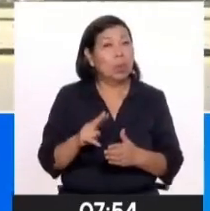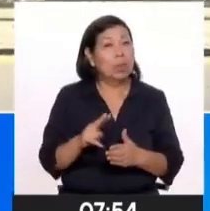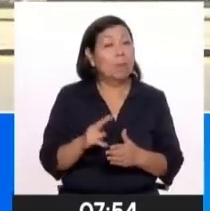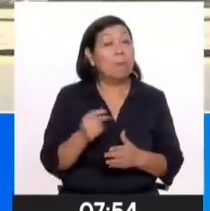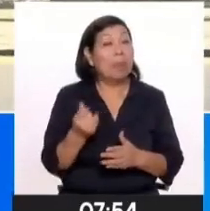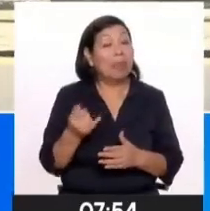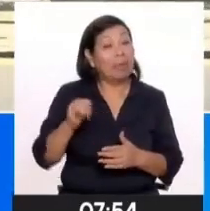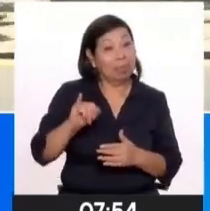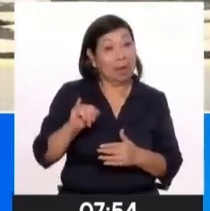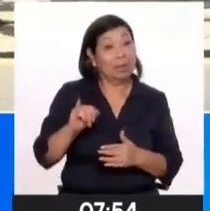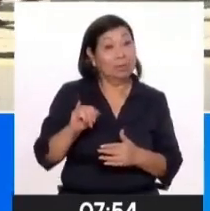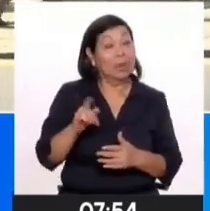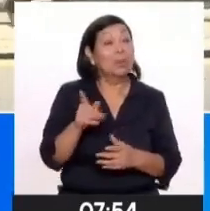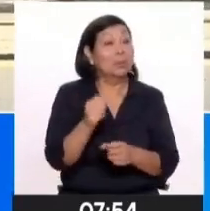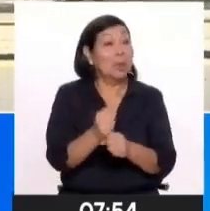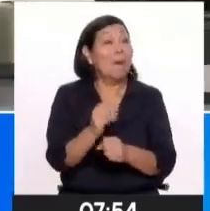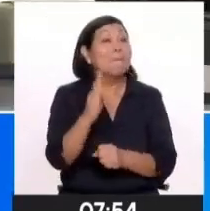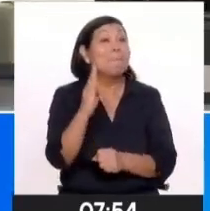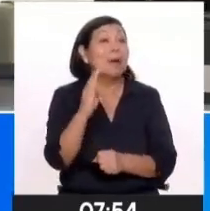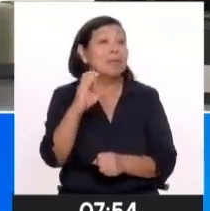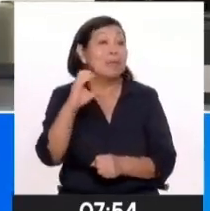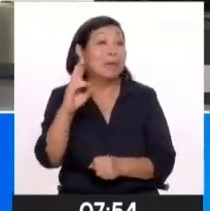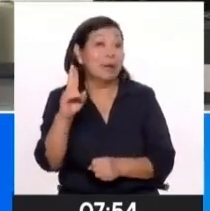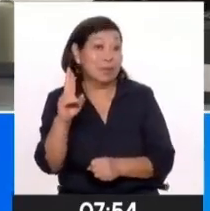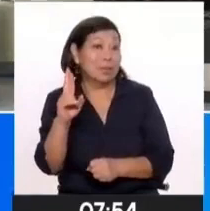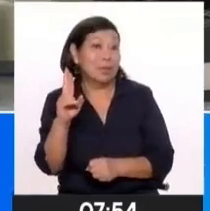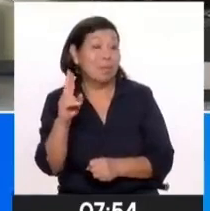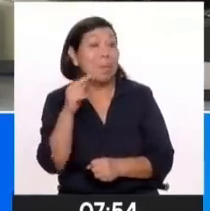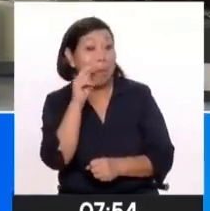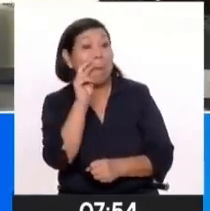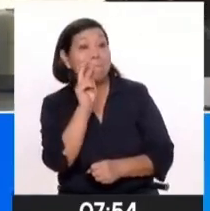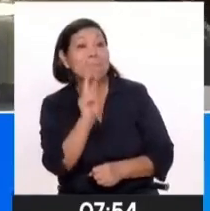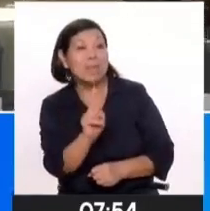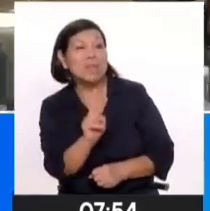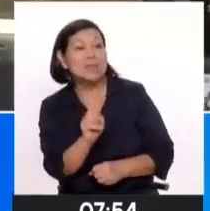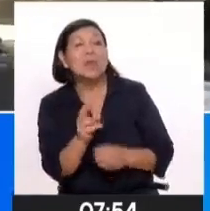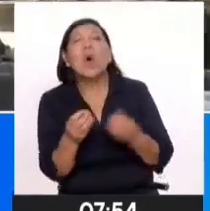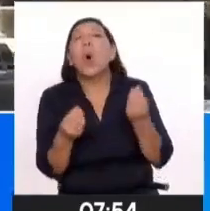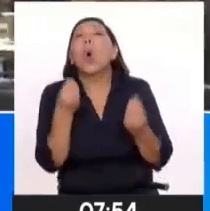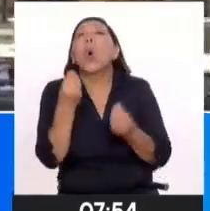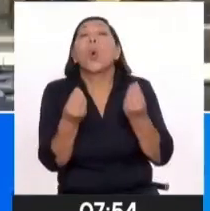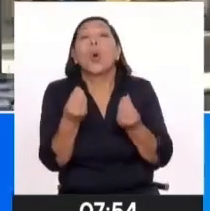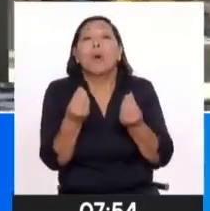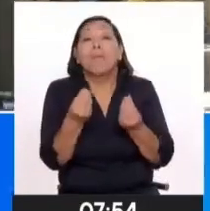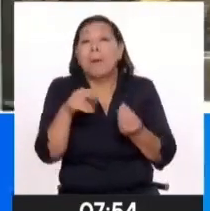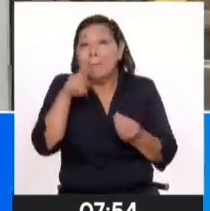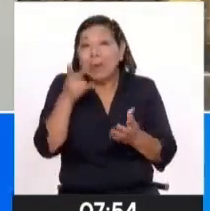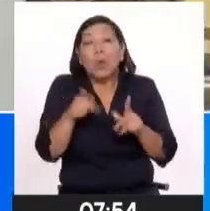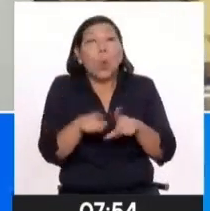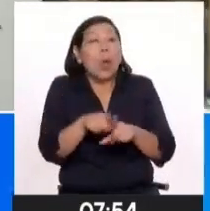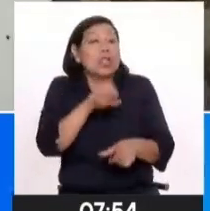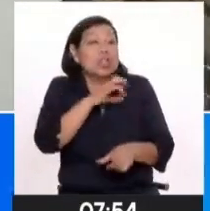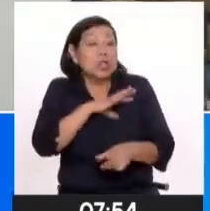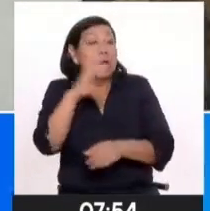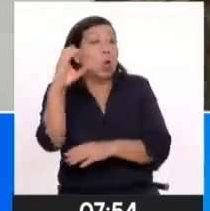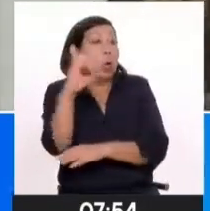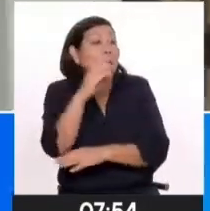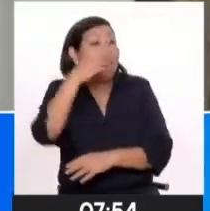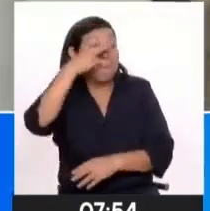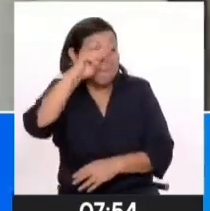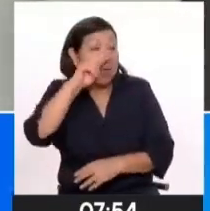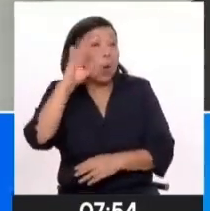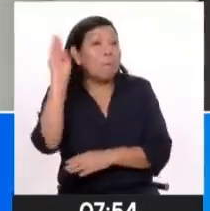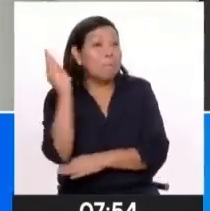depende de la percepción en el mundo. Si efectivamente, Estados Unidos baja su inflación y su tasa de interés y no hay